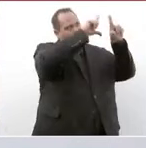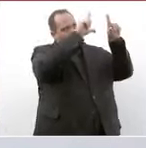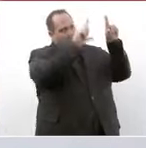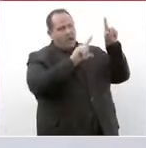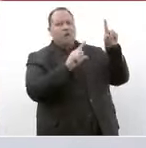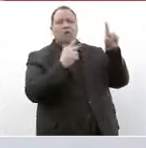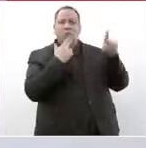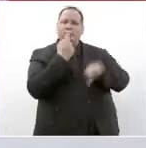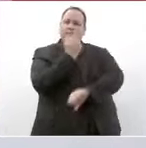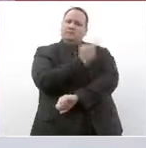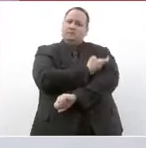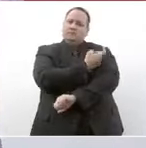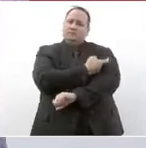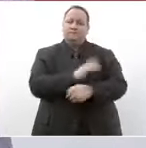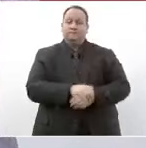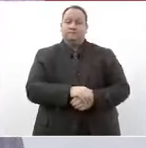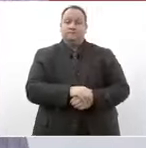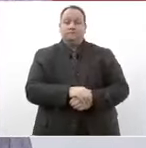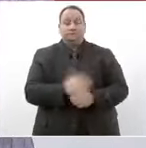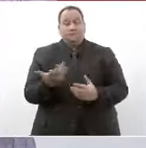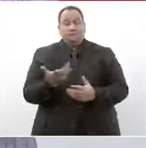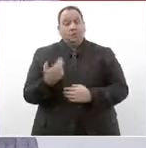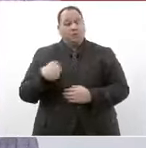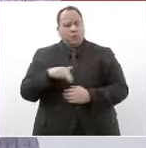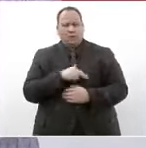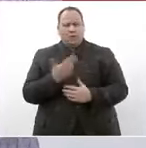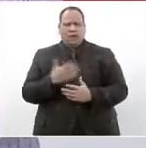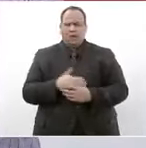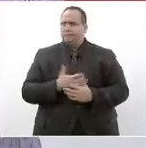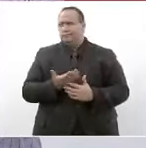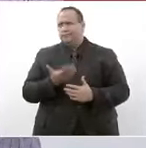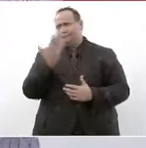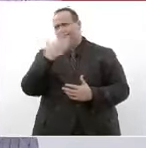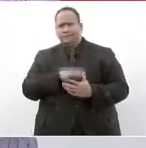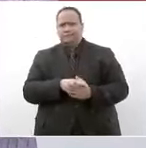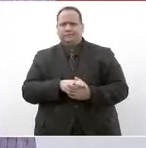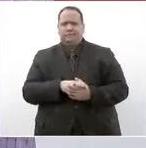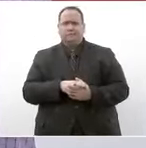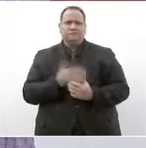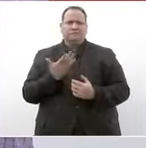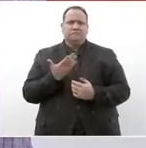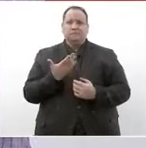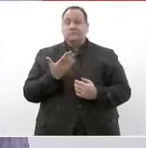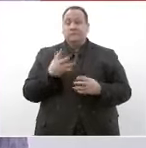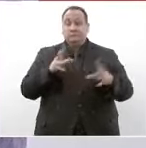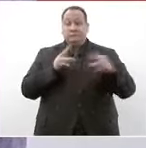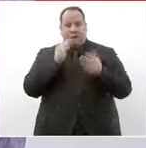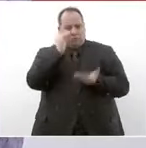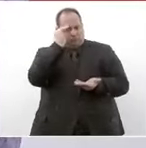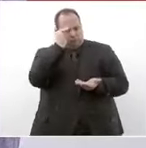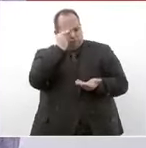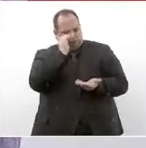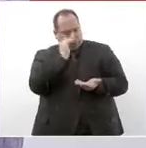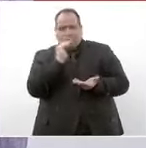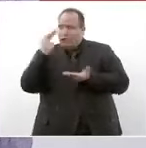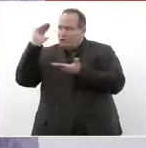y estamos ahora que están bajando los contagios